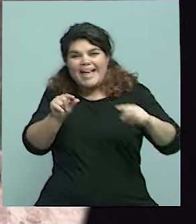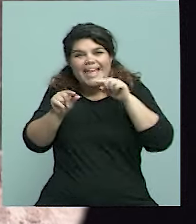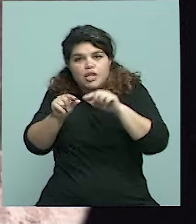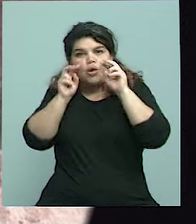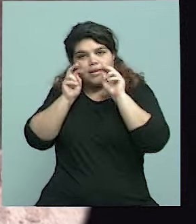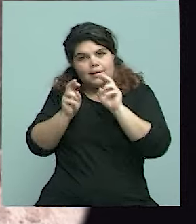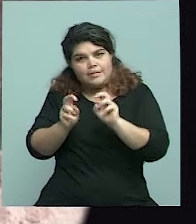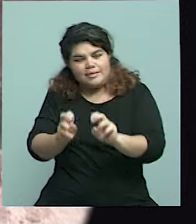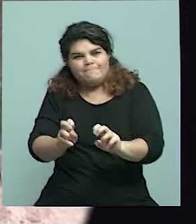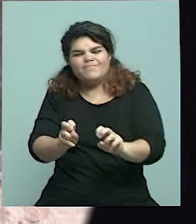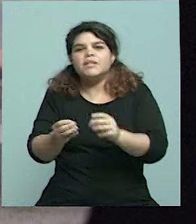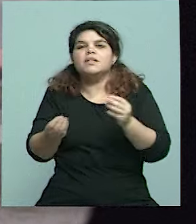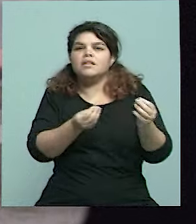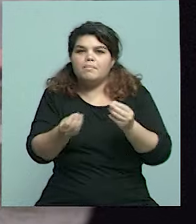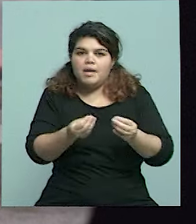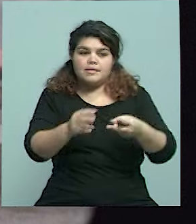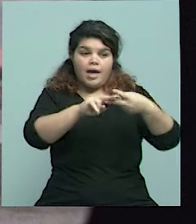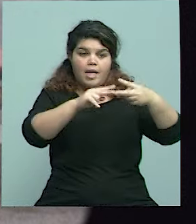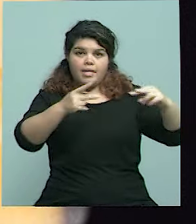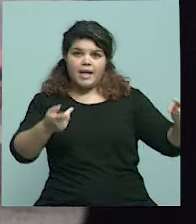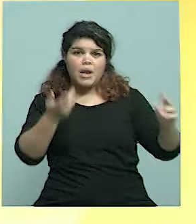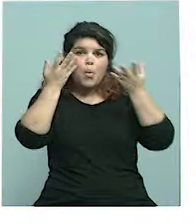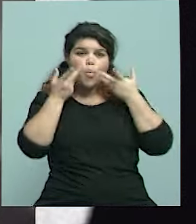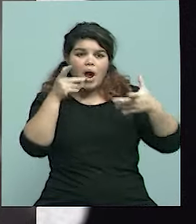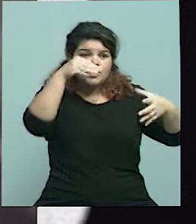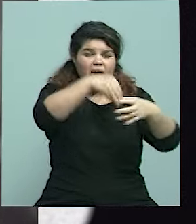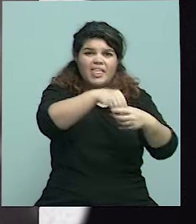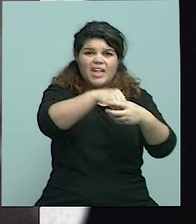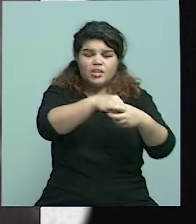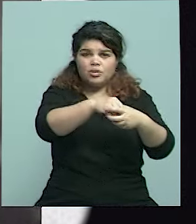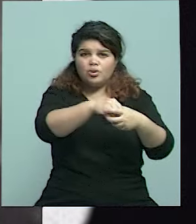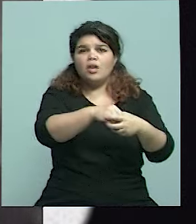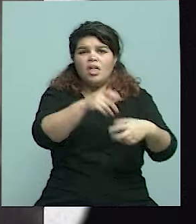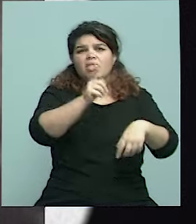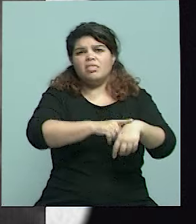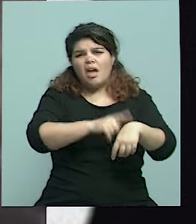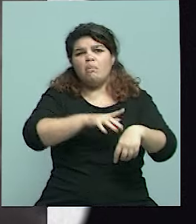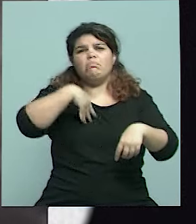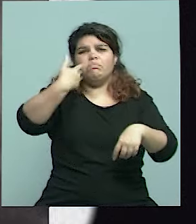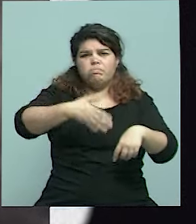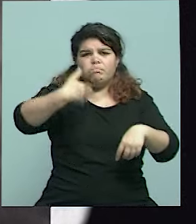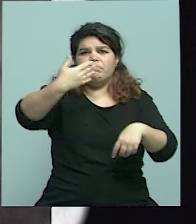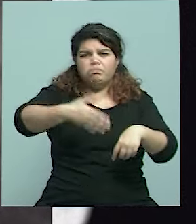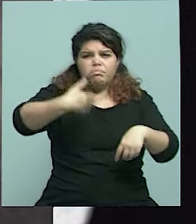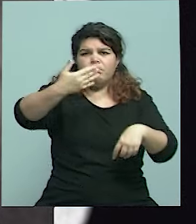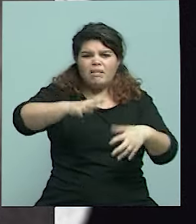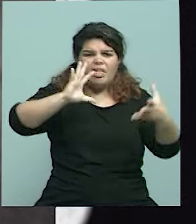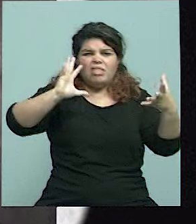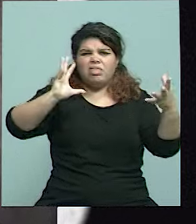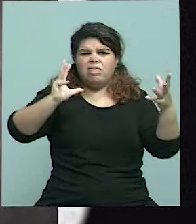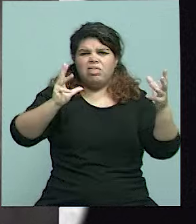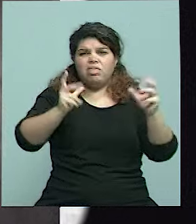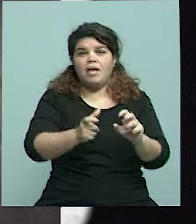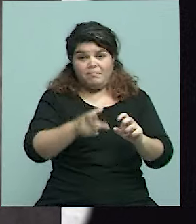Si no, el ADN con tanto tiempo de antigüedad se va, es como dijimos, es una gran